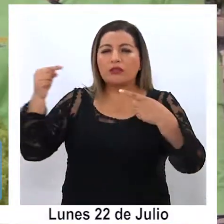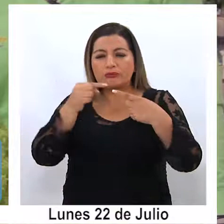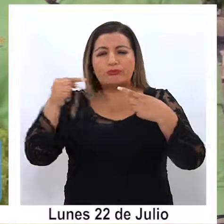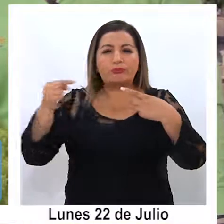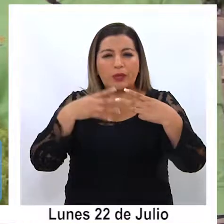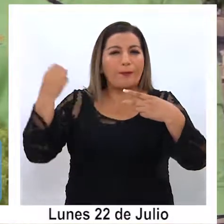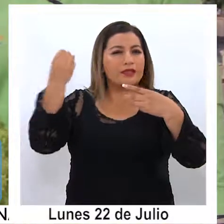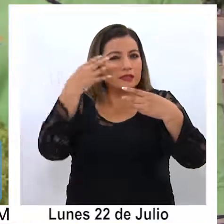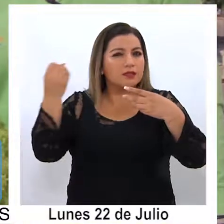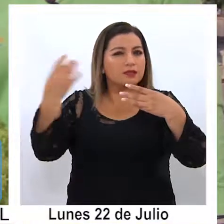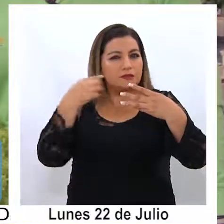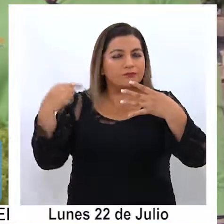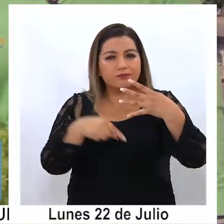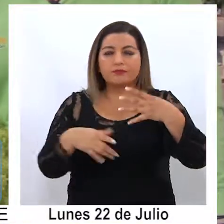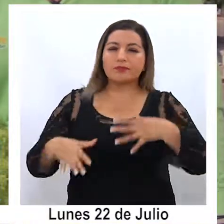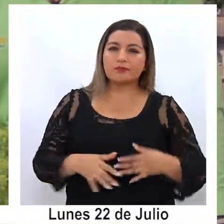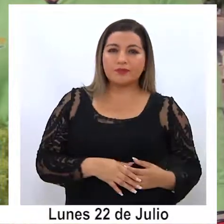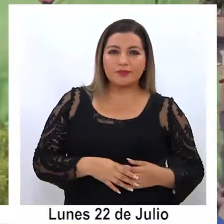cosa,